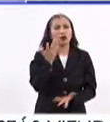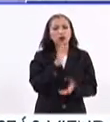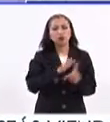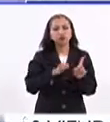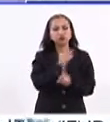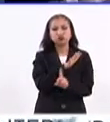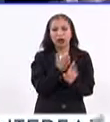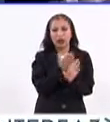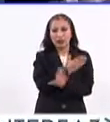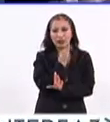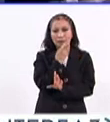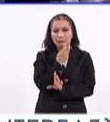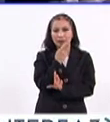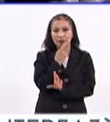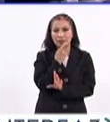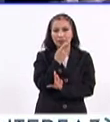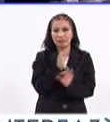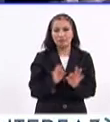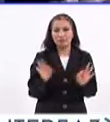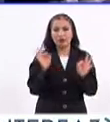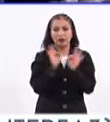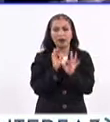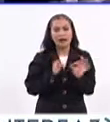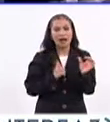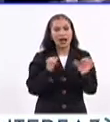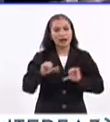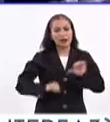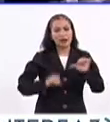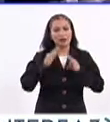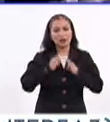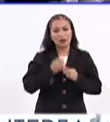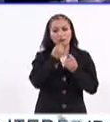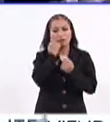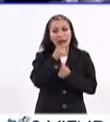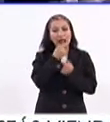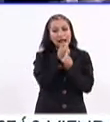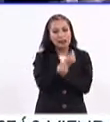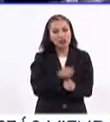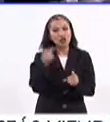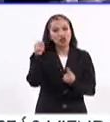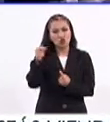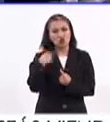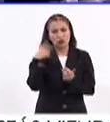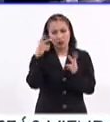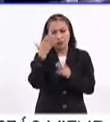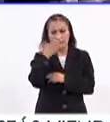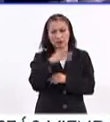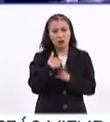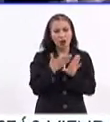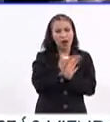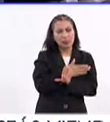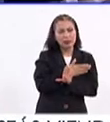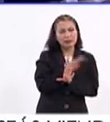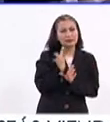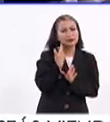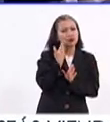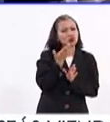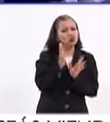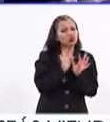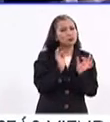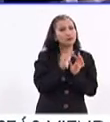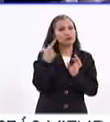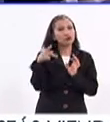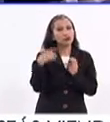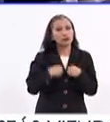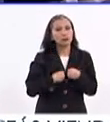contextualizaras antes de hablar de la importancia de la activación física en los niños, que tú has dominado este tema, pero sí que nos platicaras un poquito de